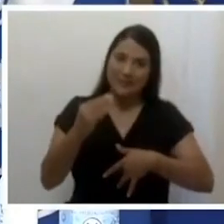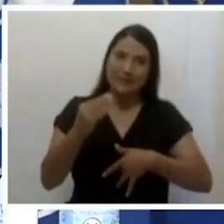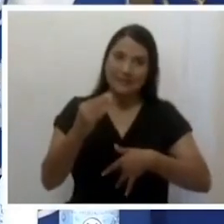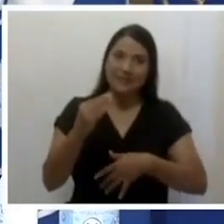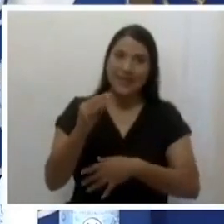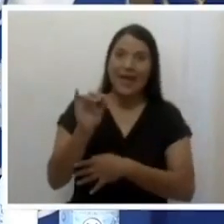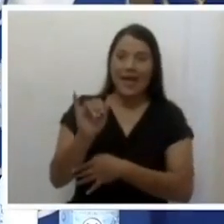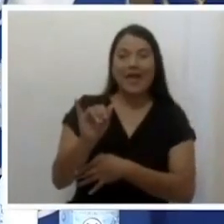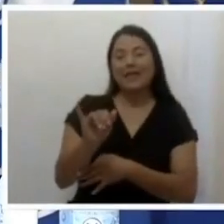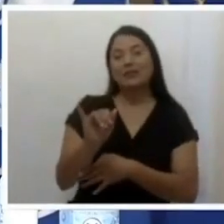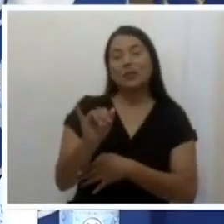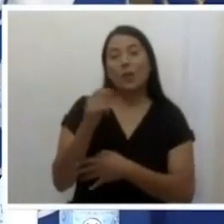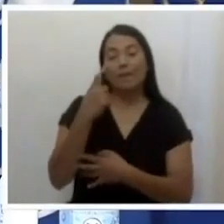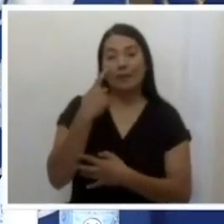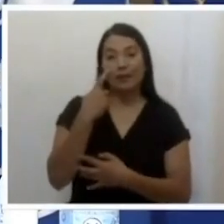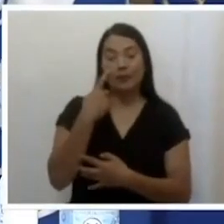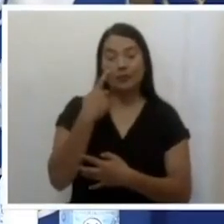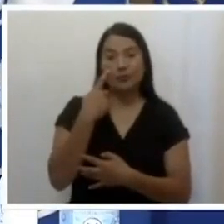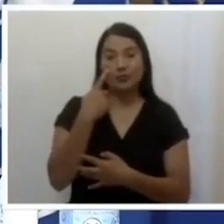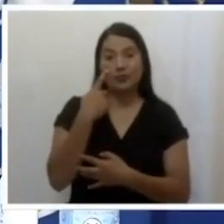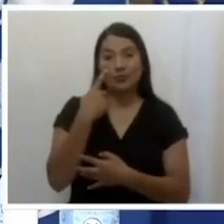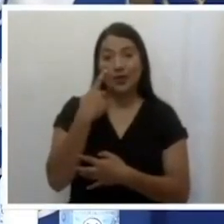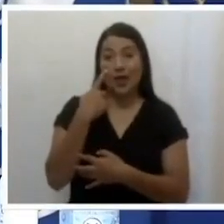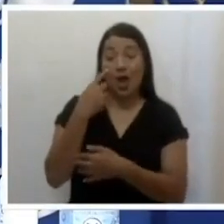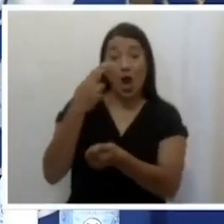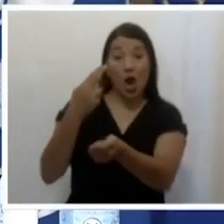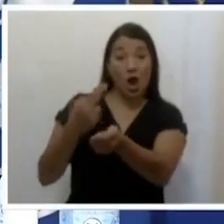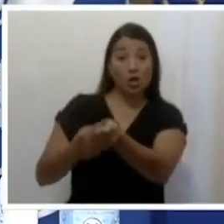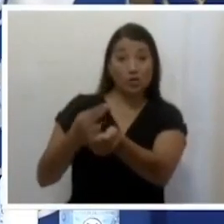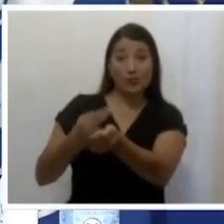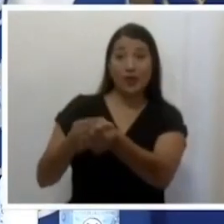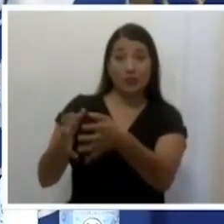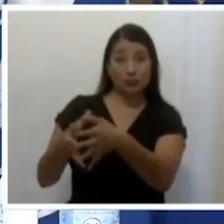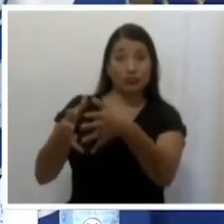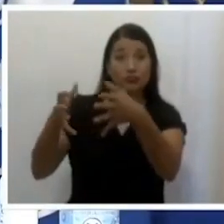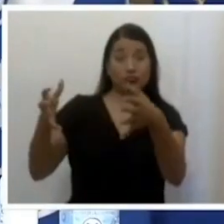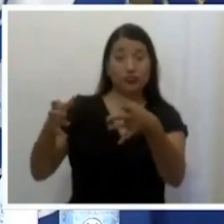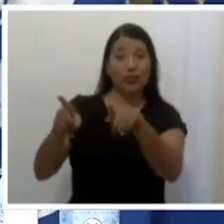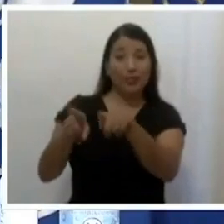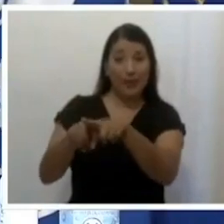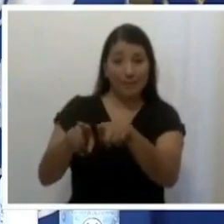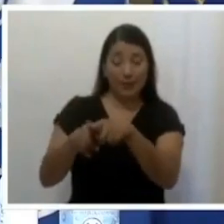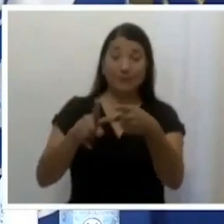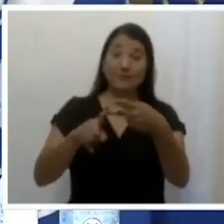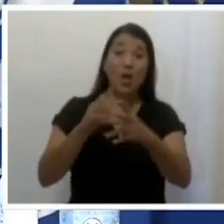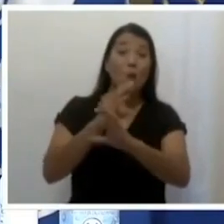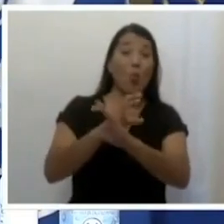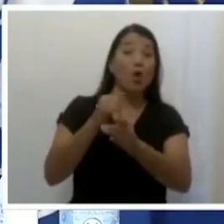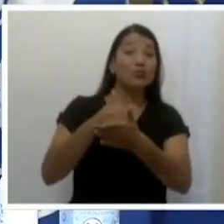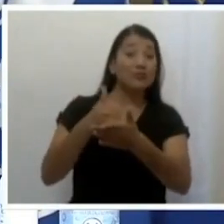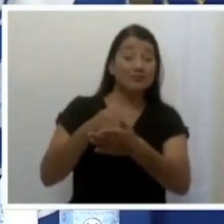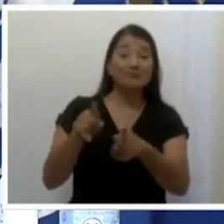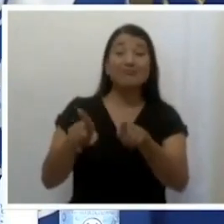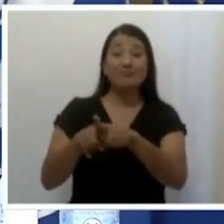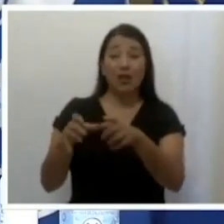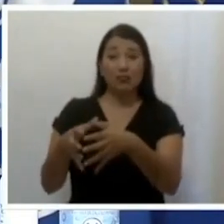con un pequeño rezago en los hospitales y luego en las unidades de cuidados intensivos.